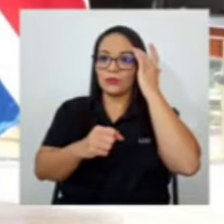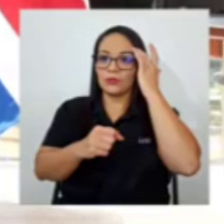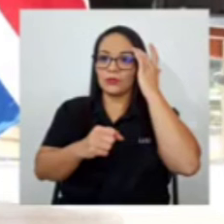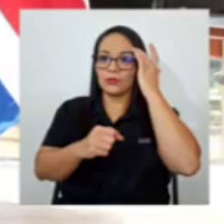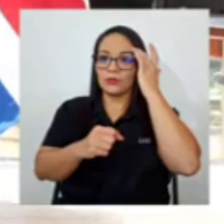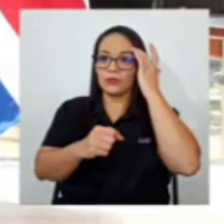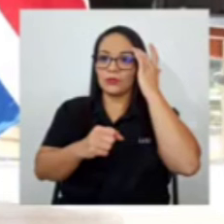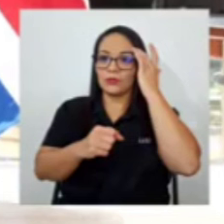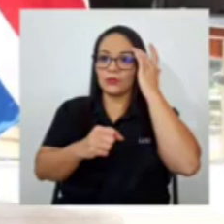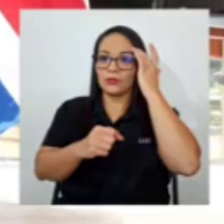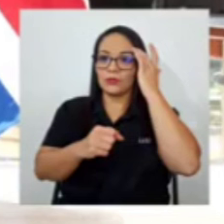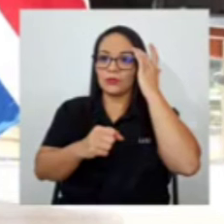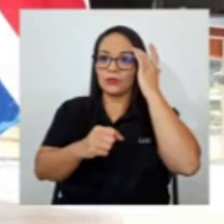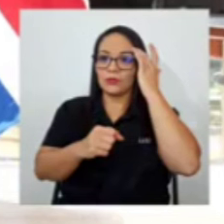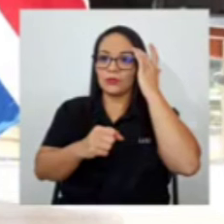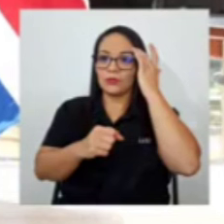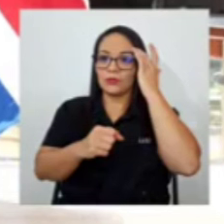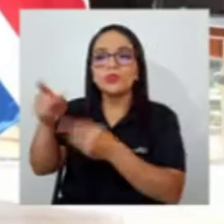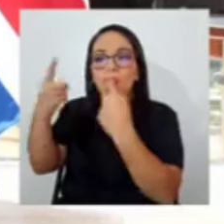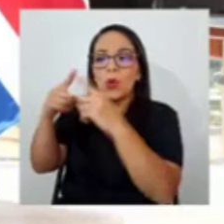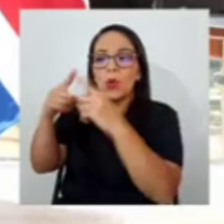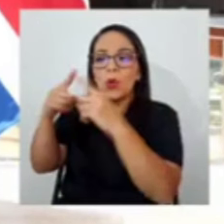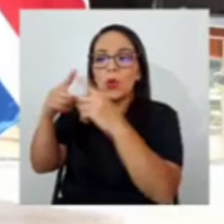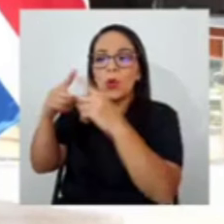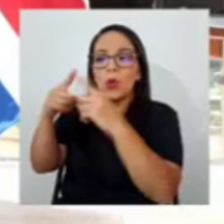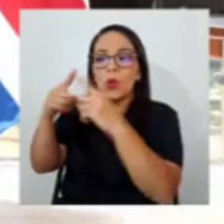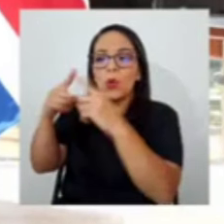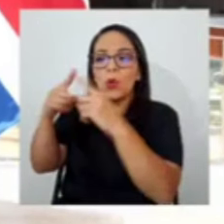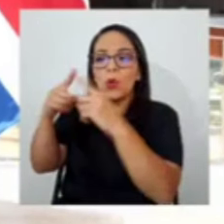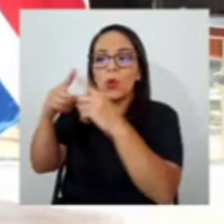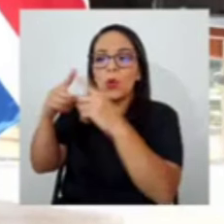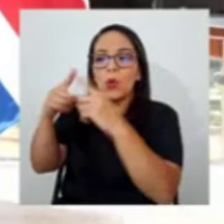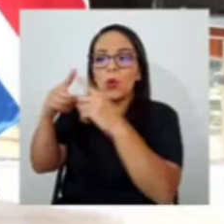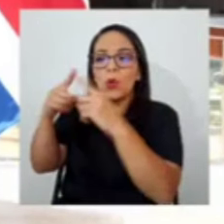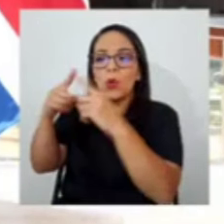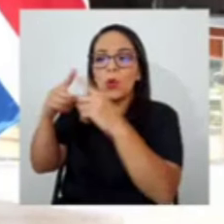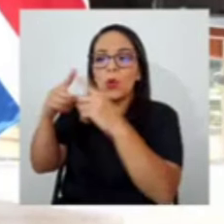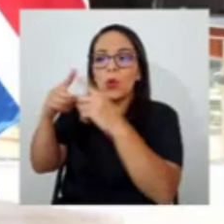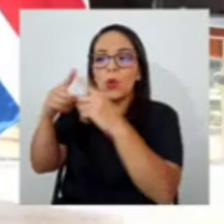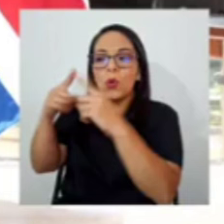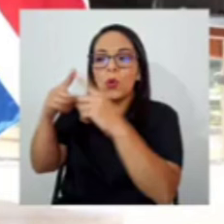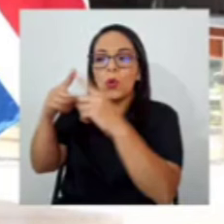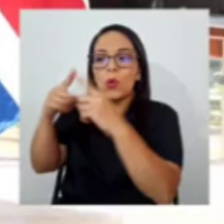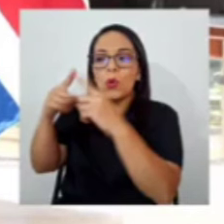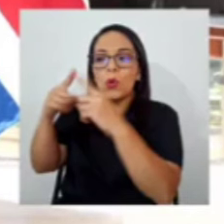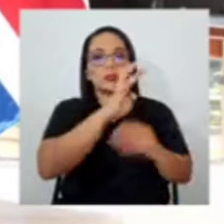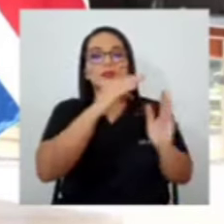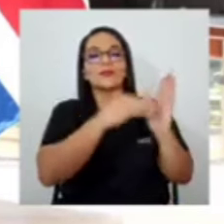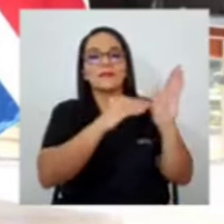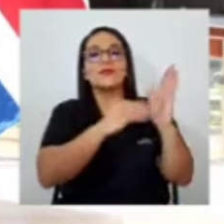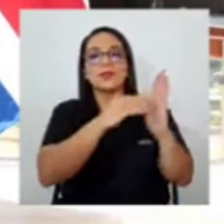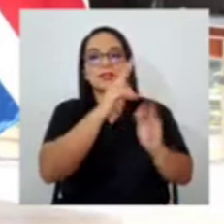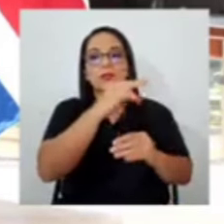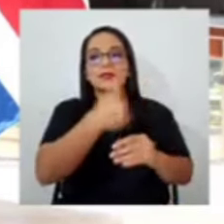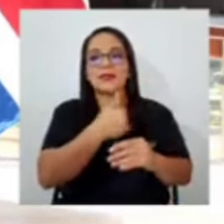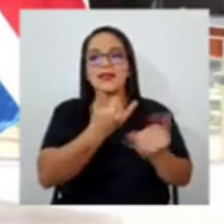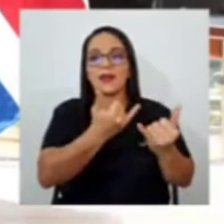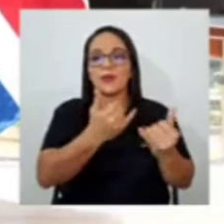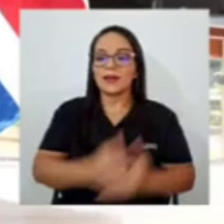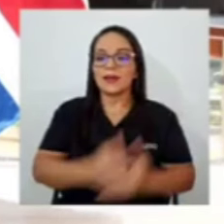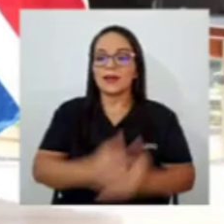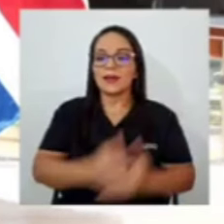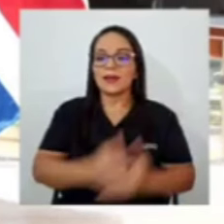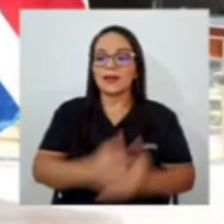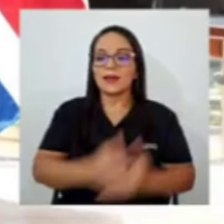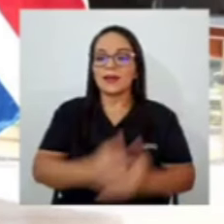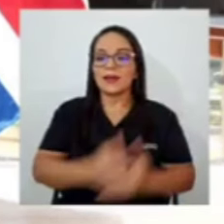acumulado usted de recursos para inversión ahora? ¿Cuánto tiene en caja y bancos? Unos 400 mil millones de colones. Exacto, ve que si yo leo a